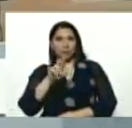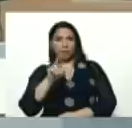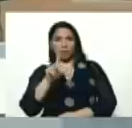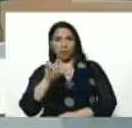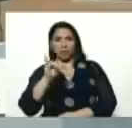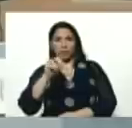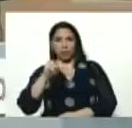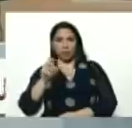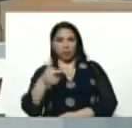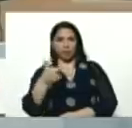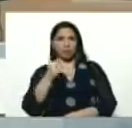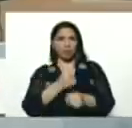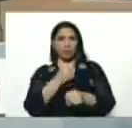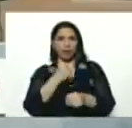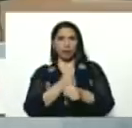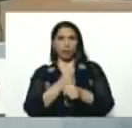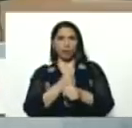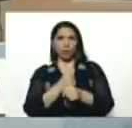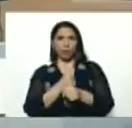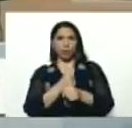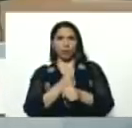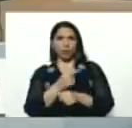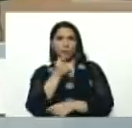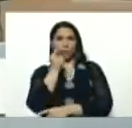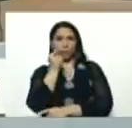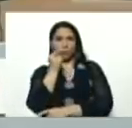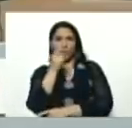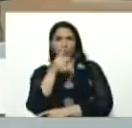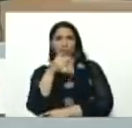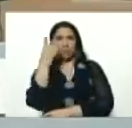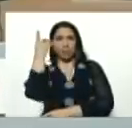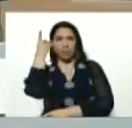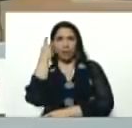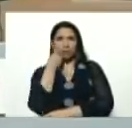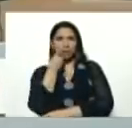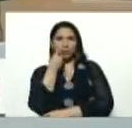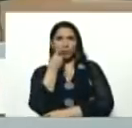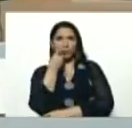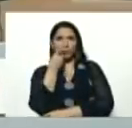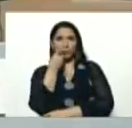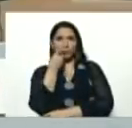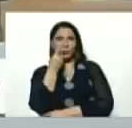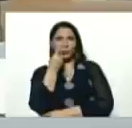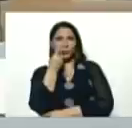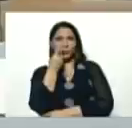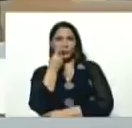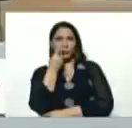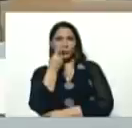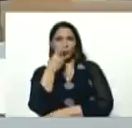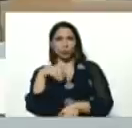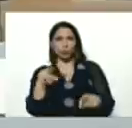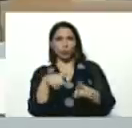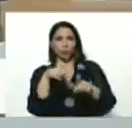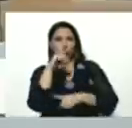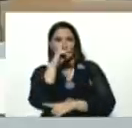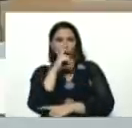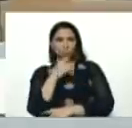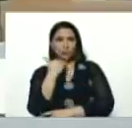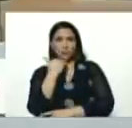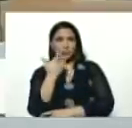trabajadora incansable, está el señor Darío Ramón Vivas Velasco, que cumplió años recientemente,